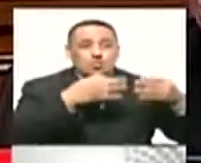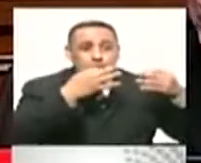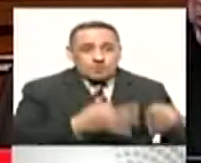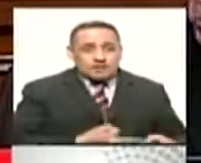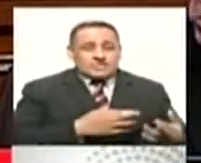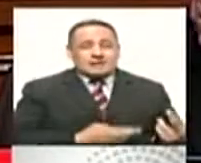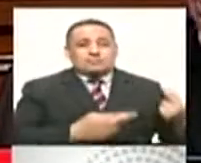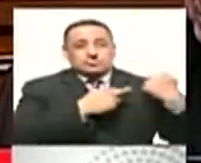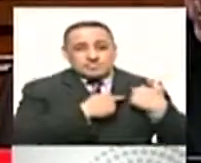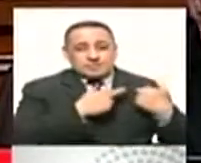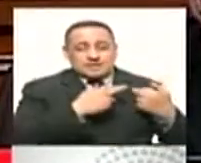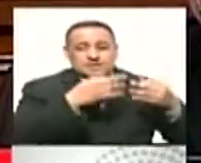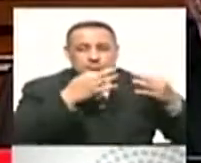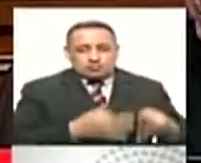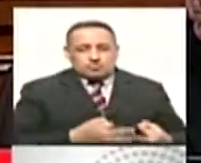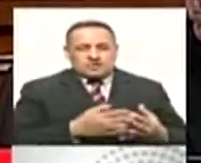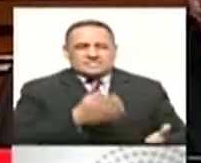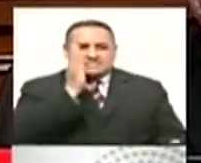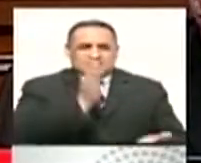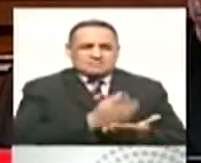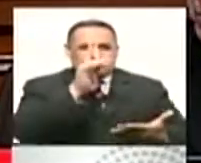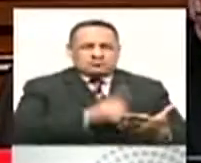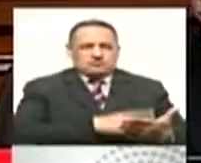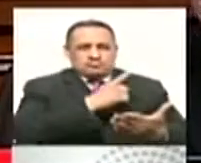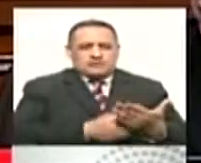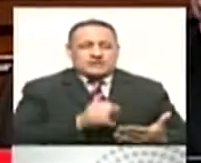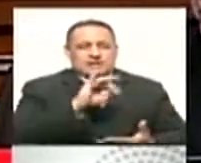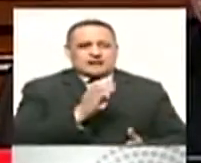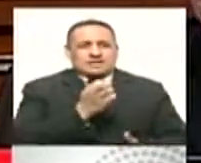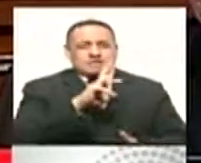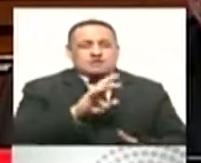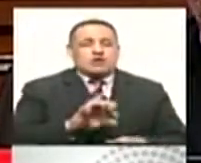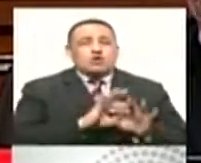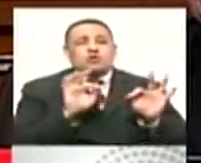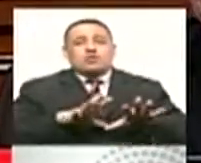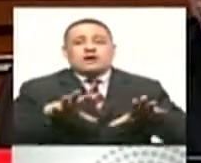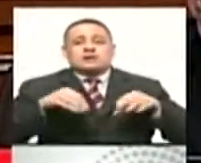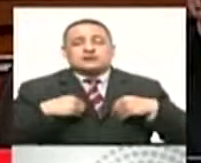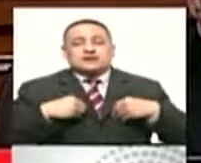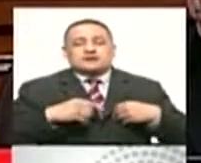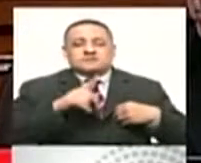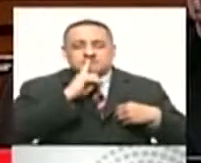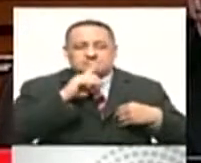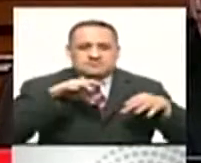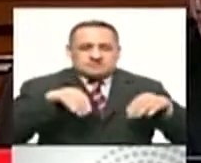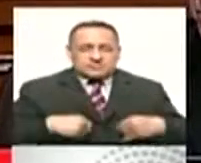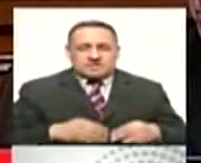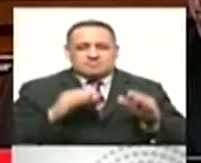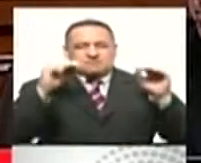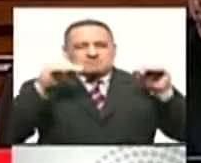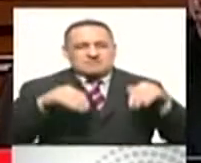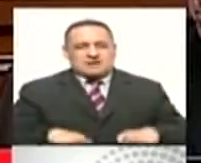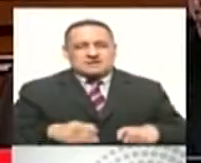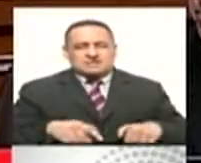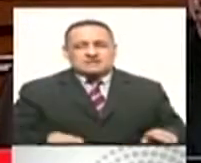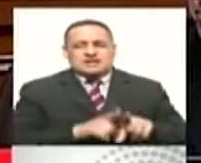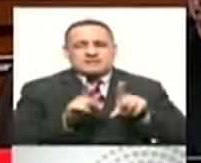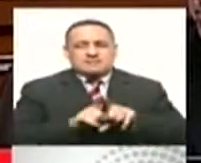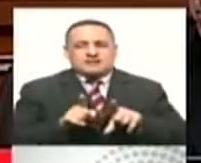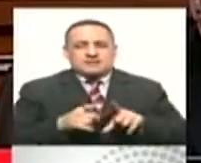seguimiento a indicadores clave que nos muestren, que nos alerten cómo nuestras autoridades